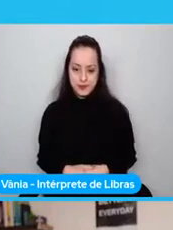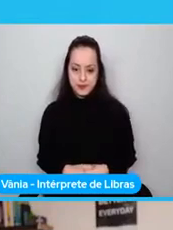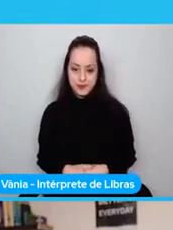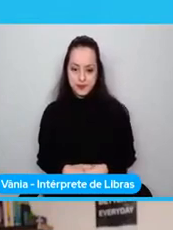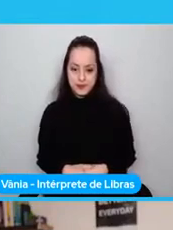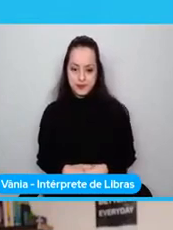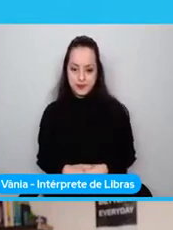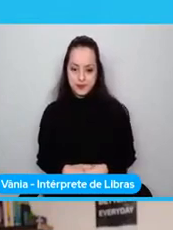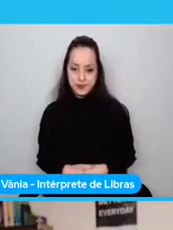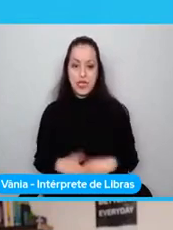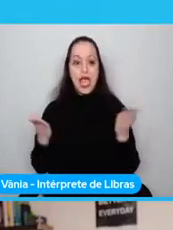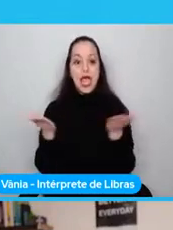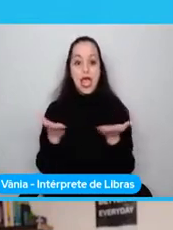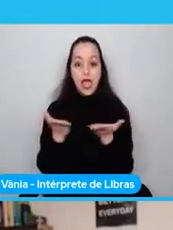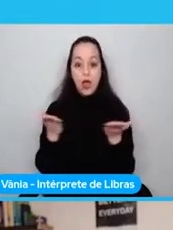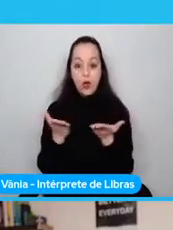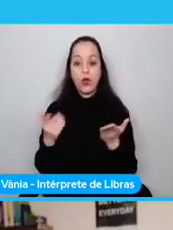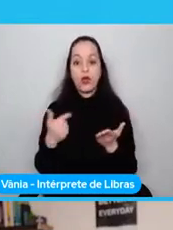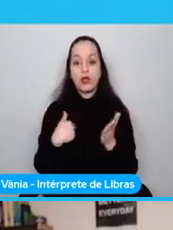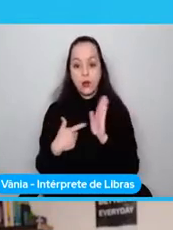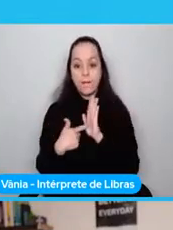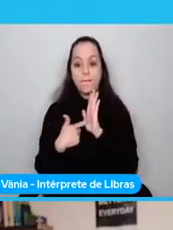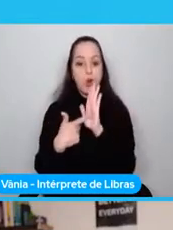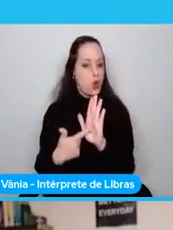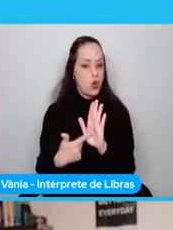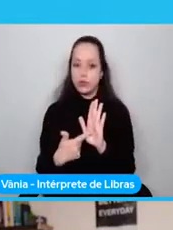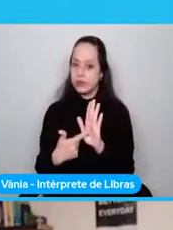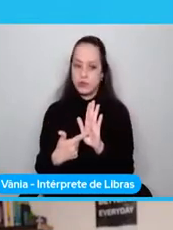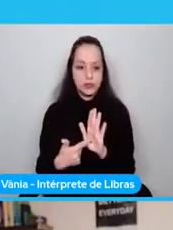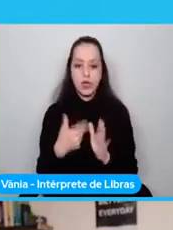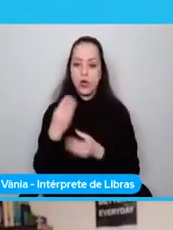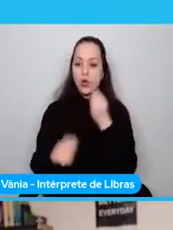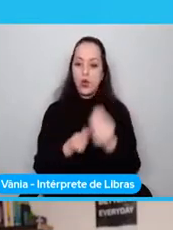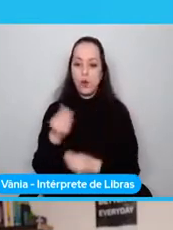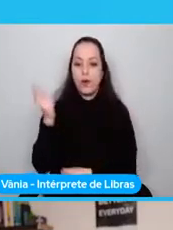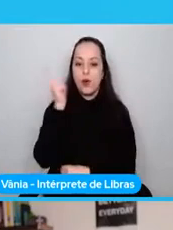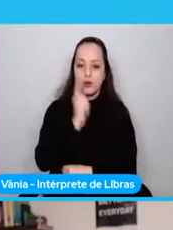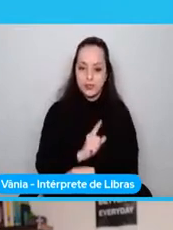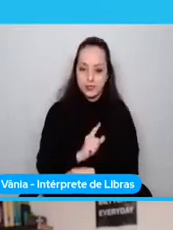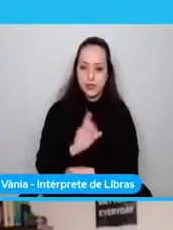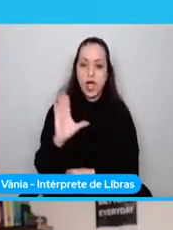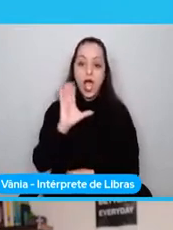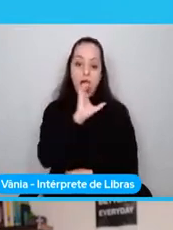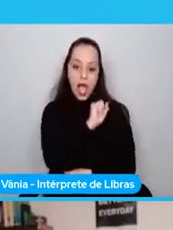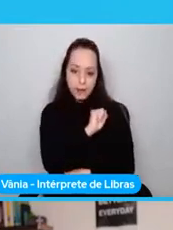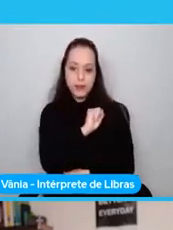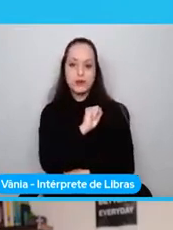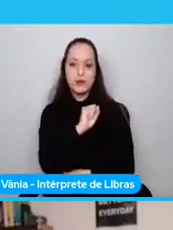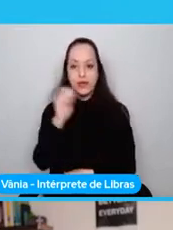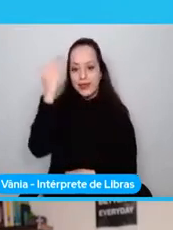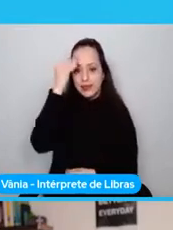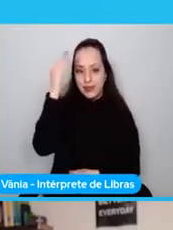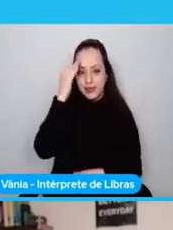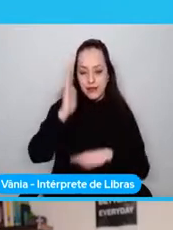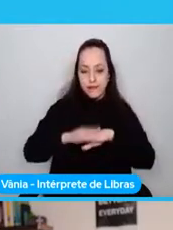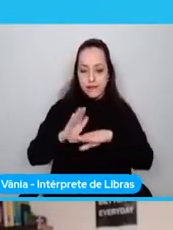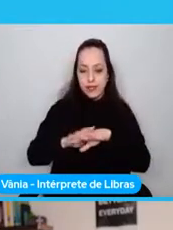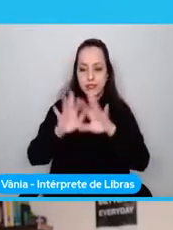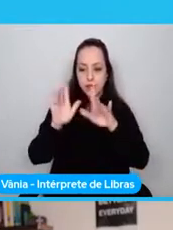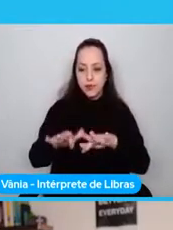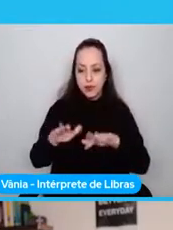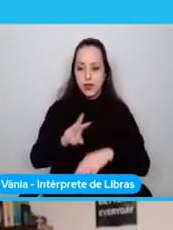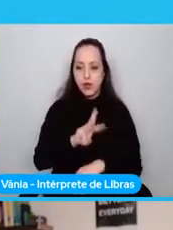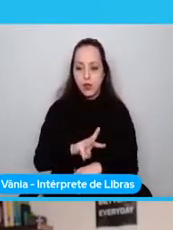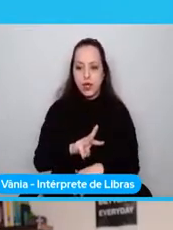mostrarles cómo podemos introducirnos de una forma rápida a WebAssembly. Aquí estoy mostrando la